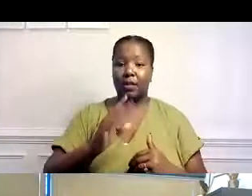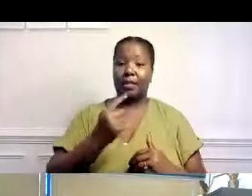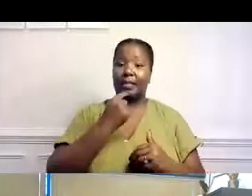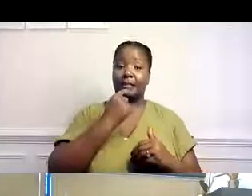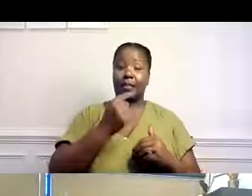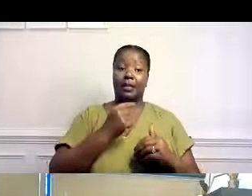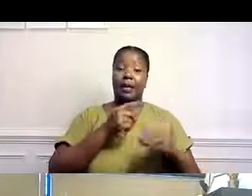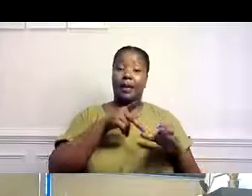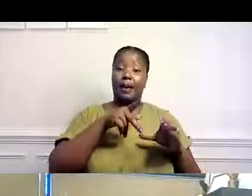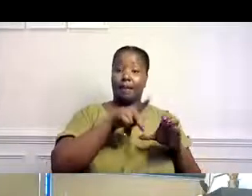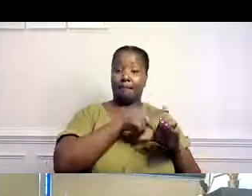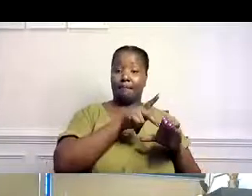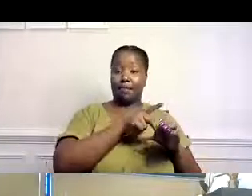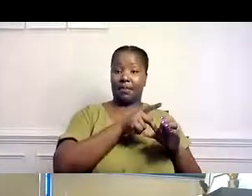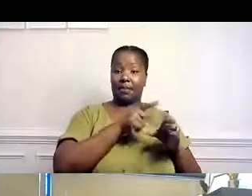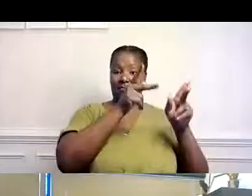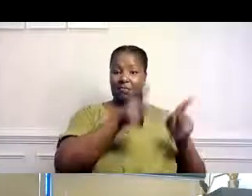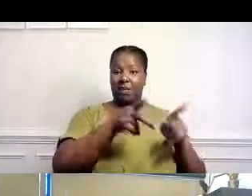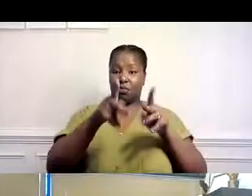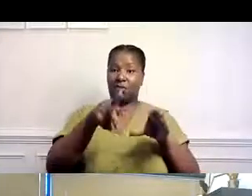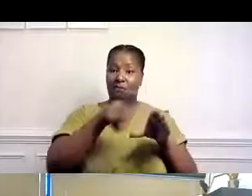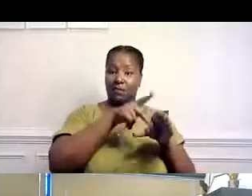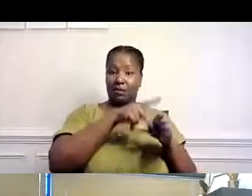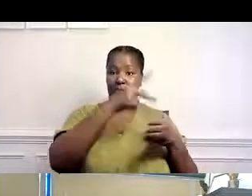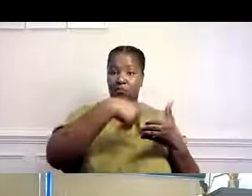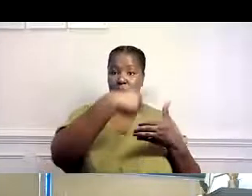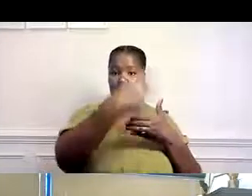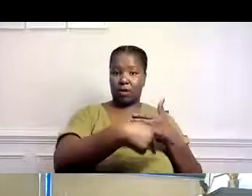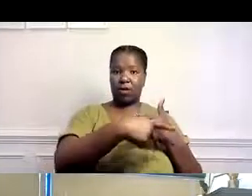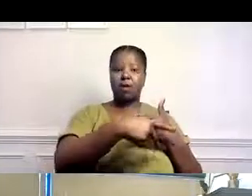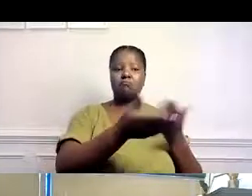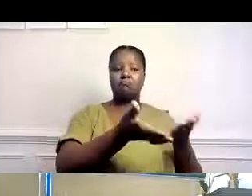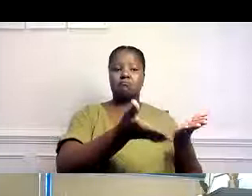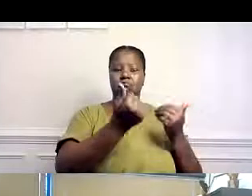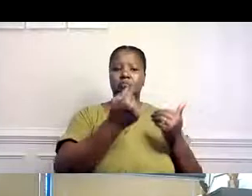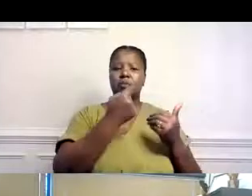participantes. Que lo consigan.